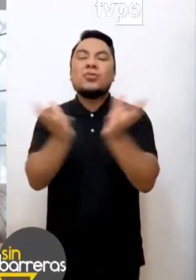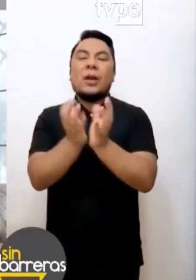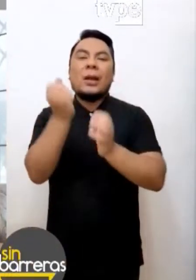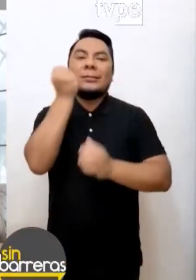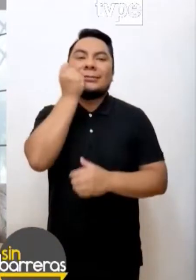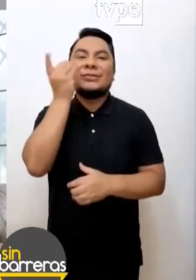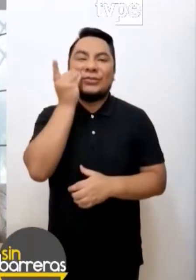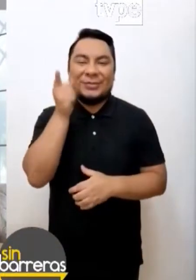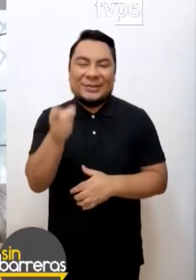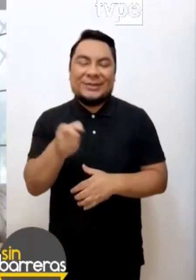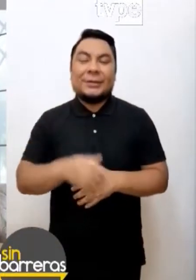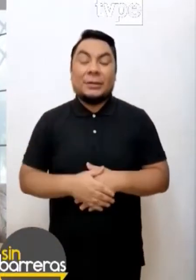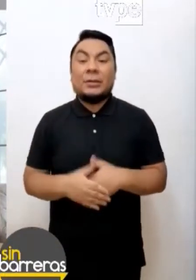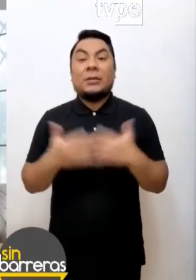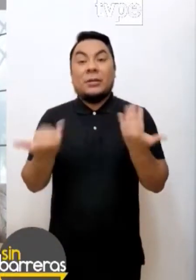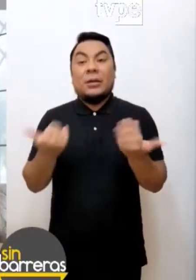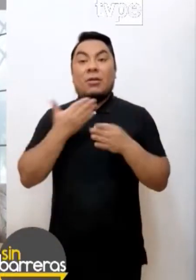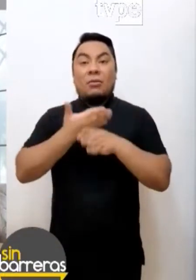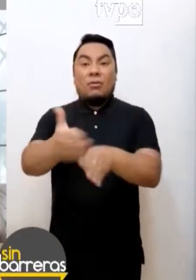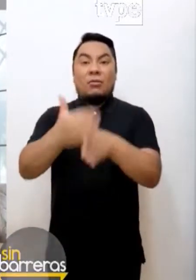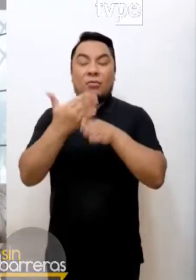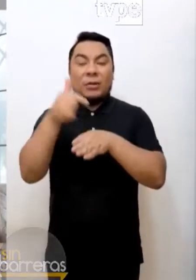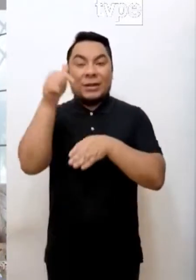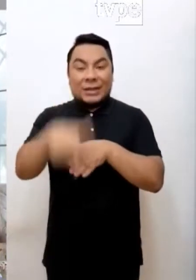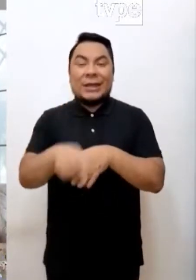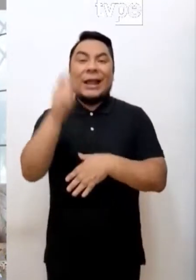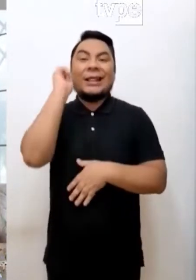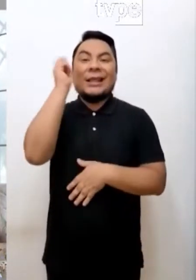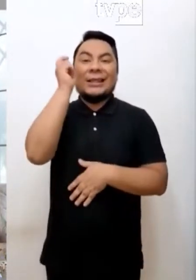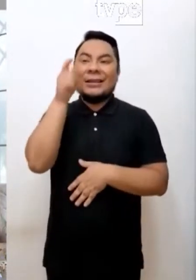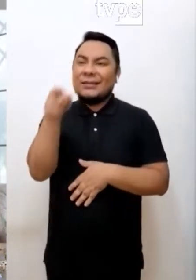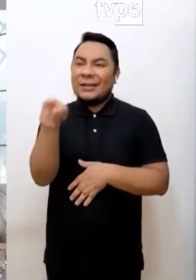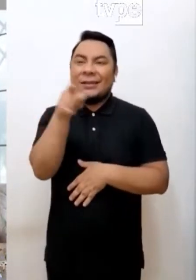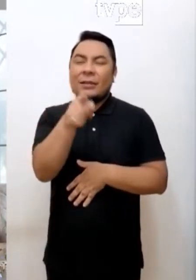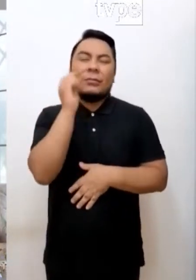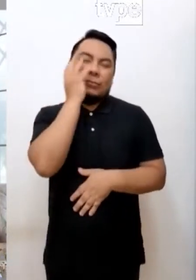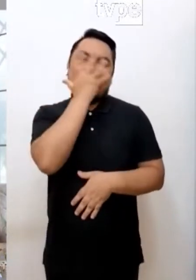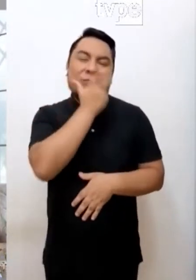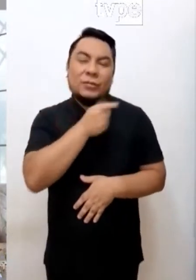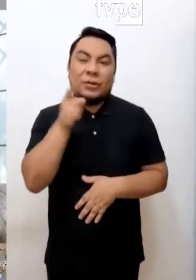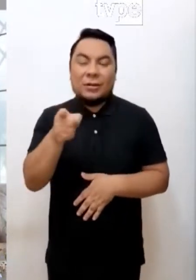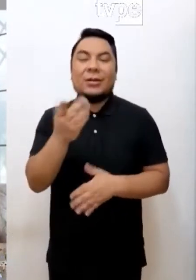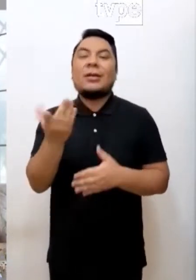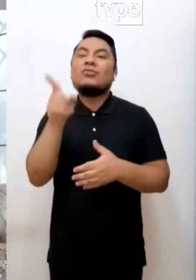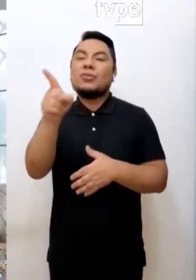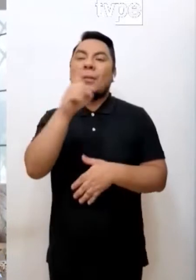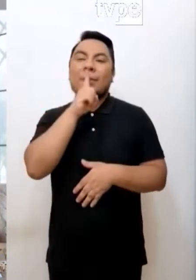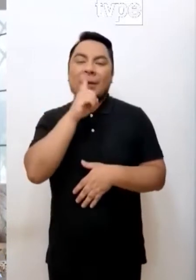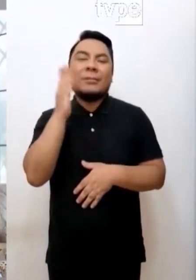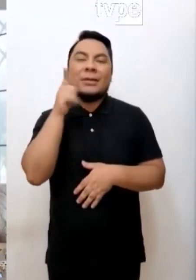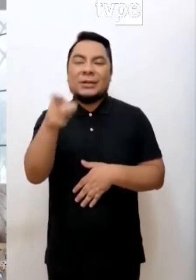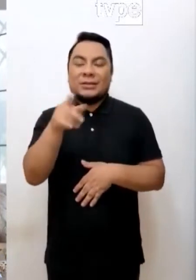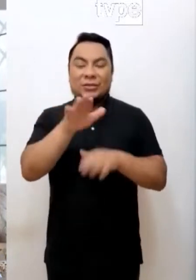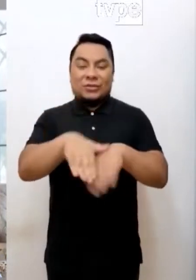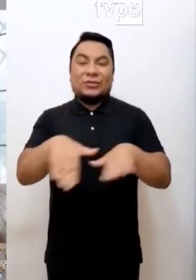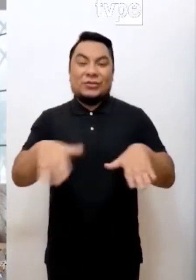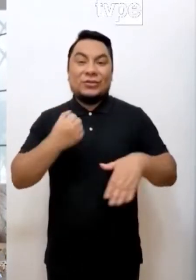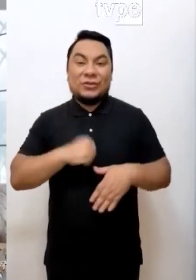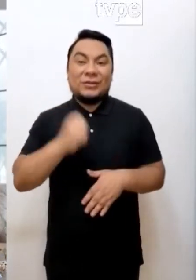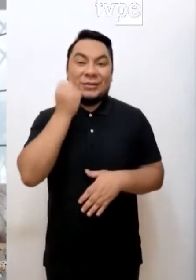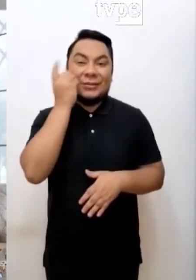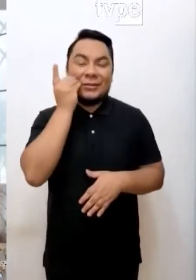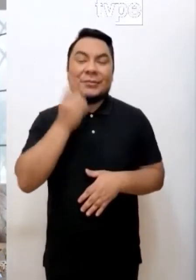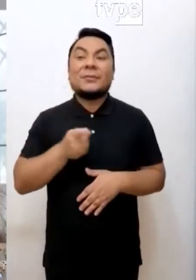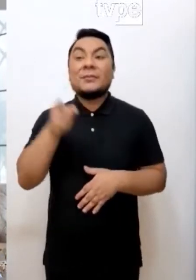Día Mundial del Síndrome de Down. Hemos compartido estos testimonios tan bonitos de parte de los padres de estos